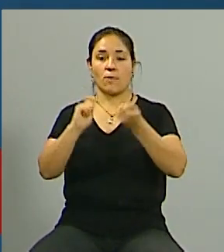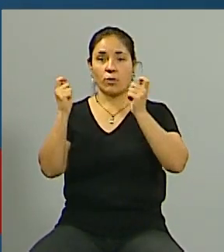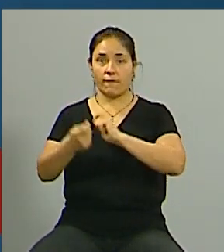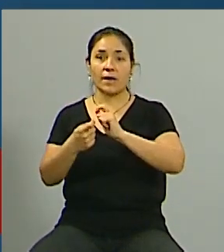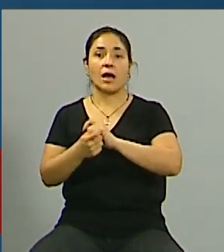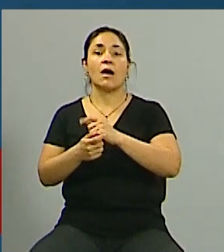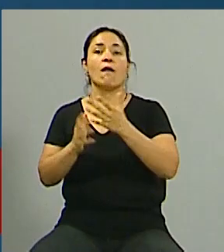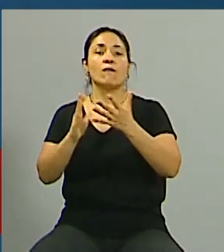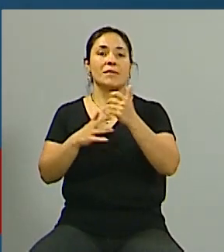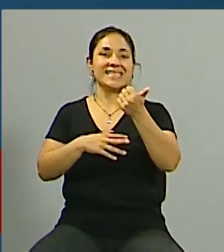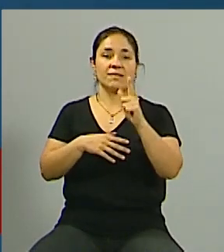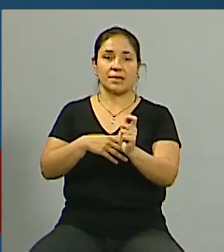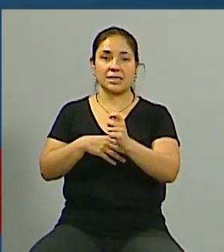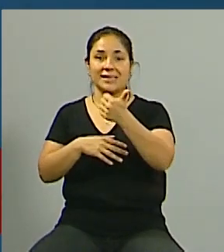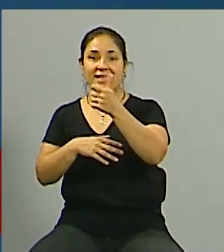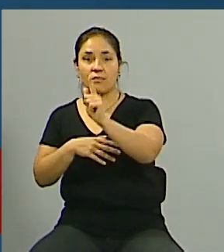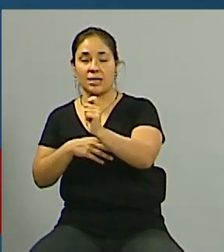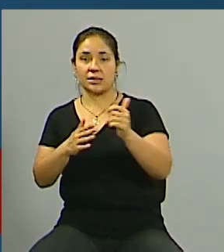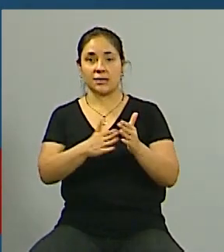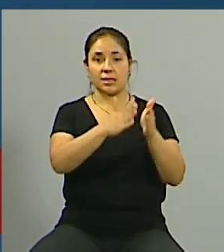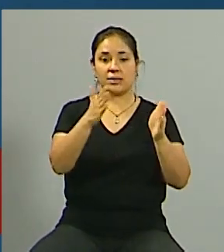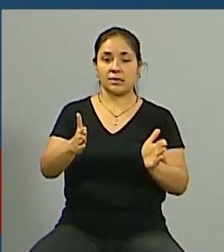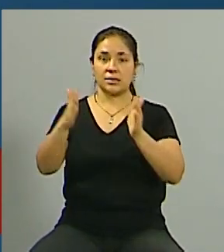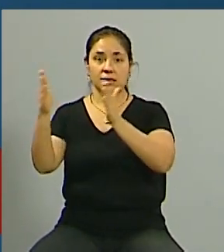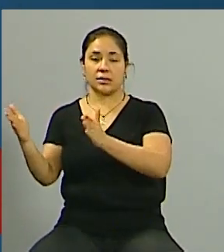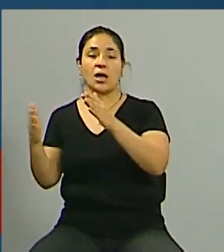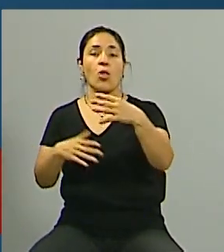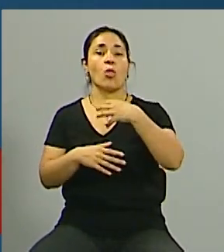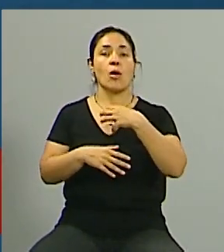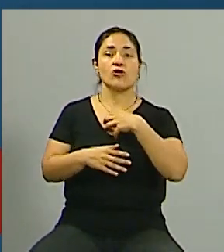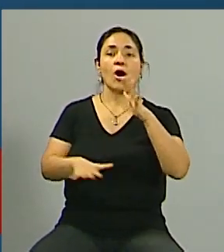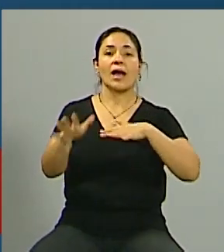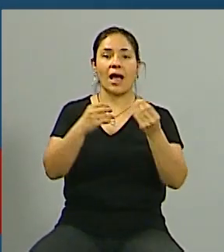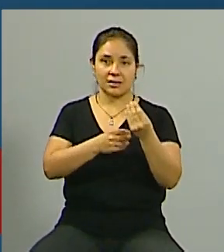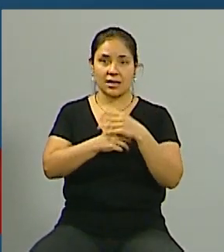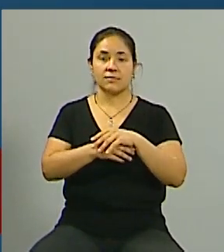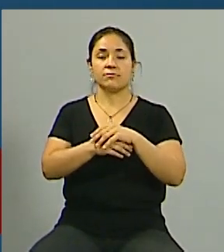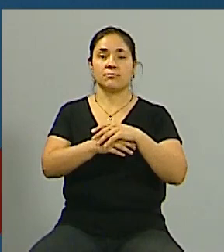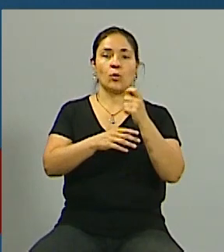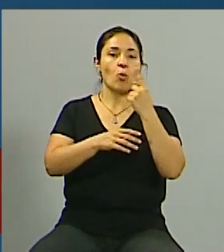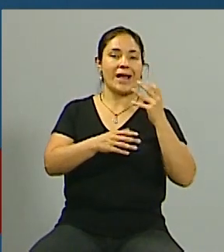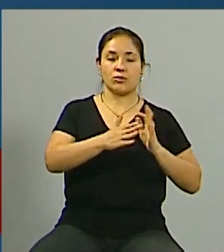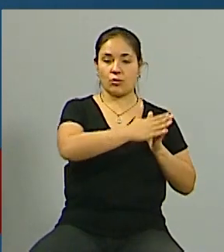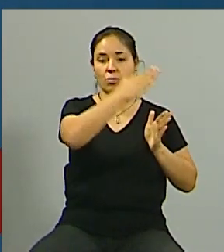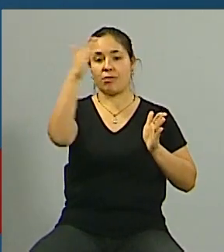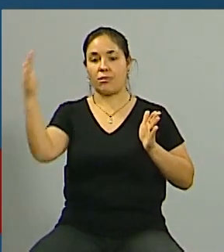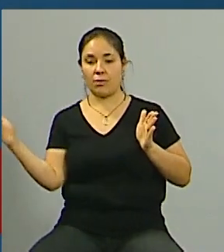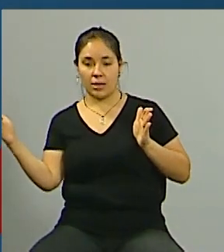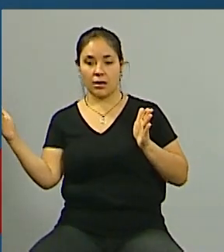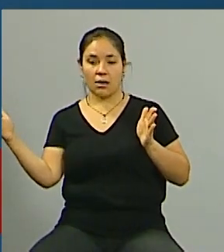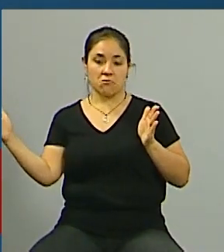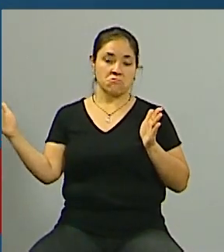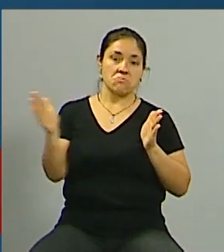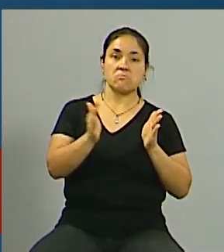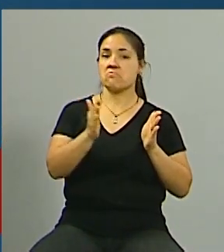es de manera semestral cada seis meses entonces ¿qué hacían los propietarios? cobraban en el medio no importaba si era seis meses tres meses